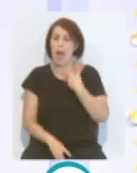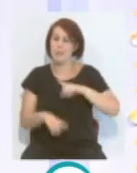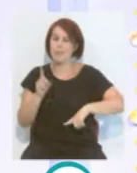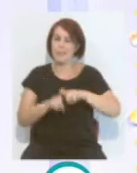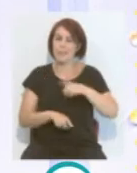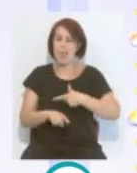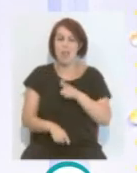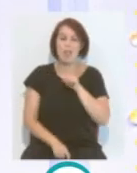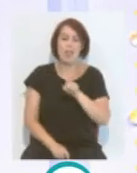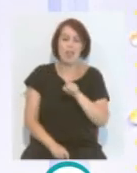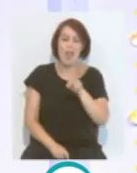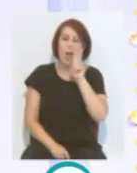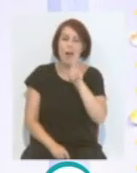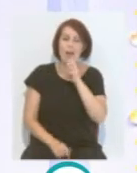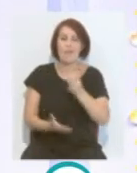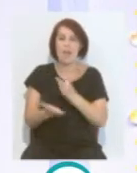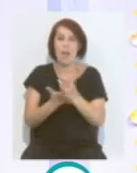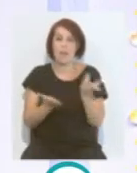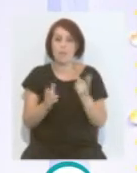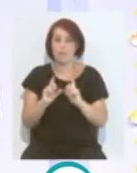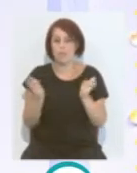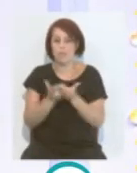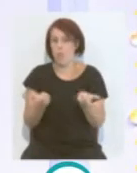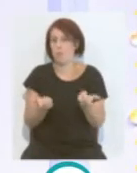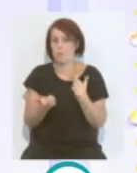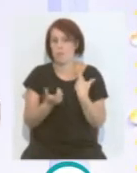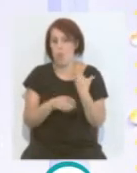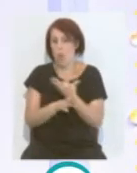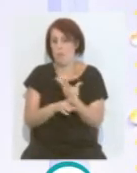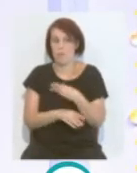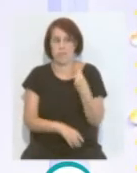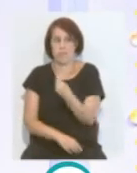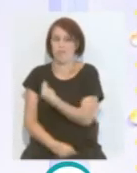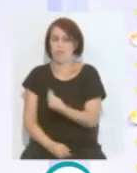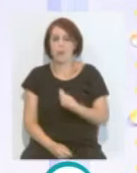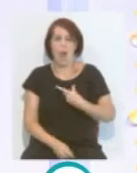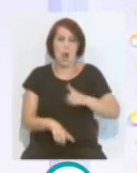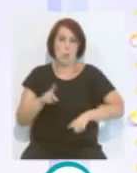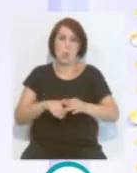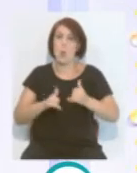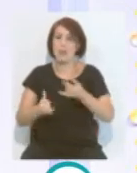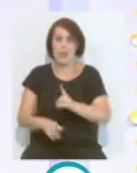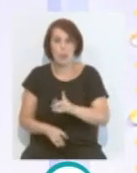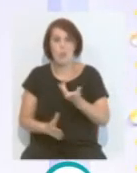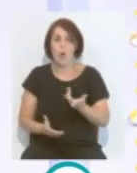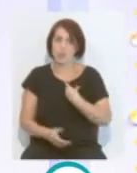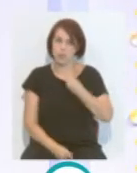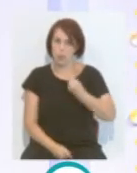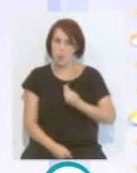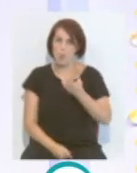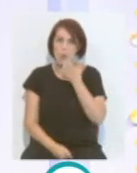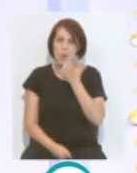a veces lo bicheo. Y no, pero fue una camada. Y aparte, muchos otros que después no han llegado o que están ahí, pero que también son muy buenos.